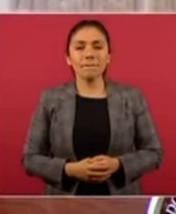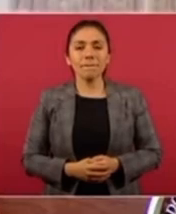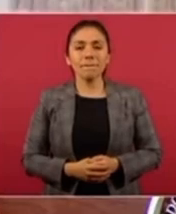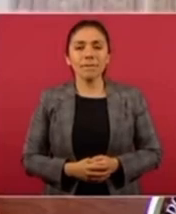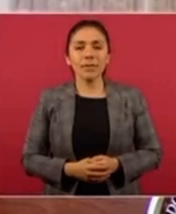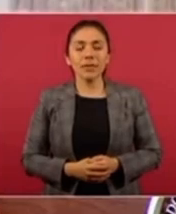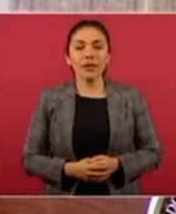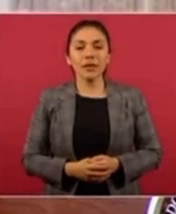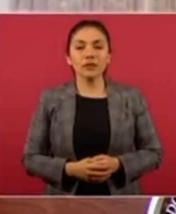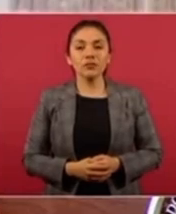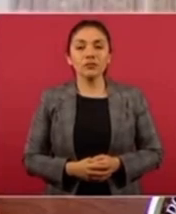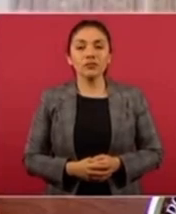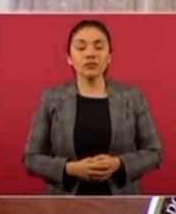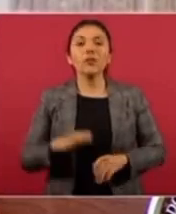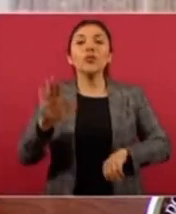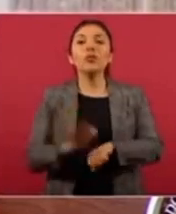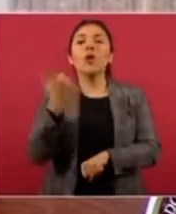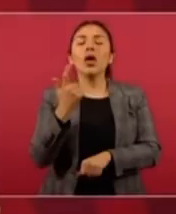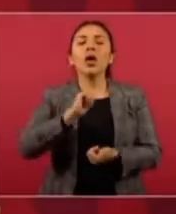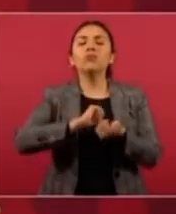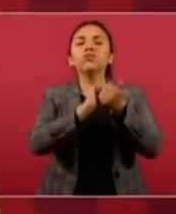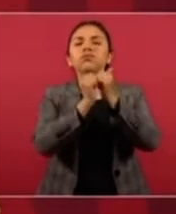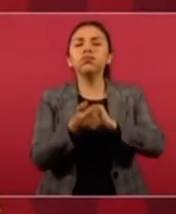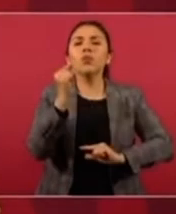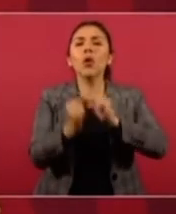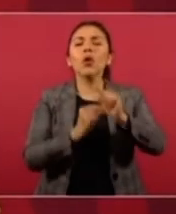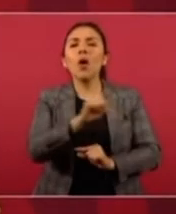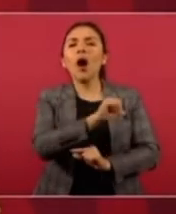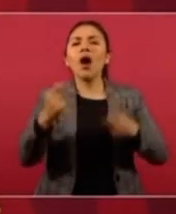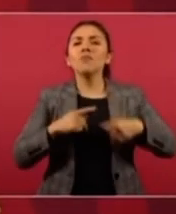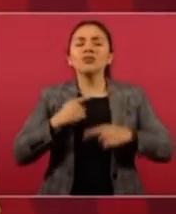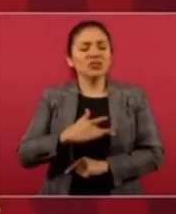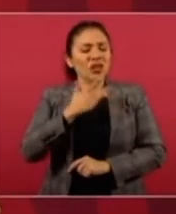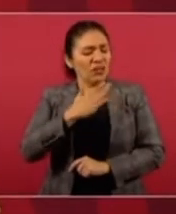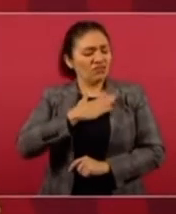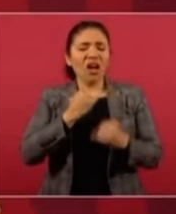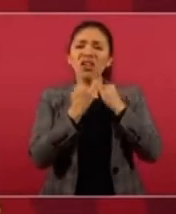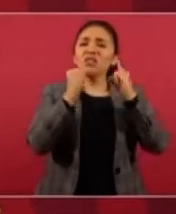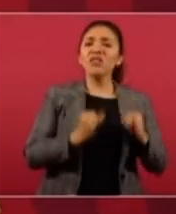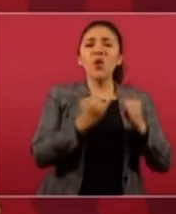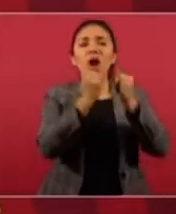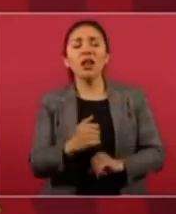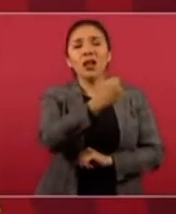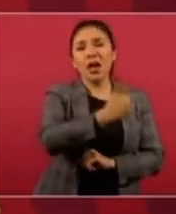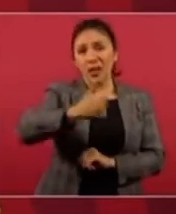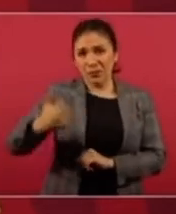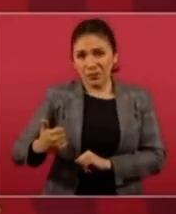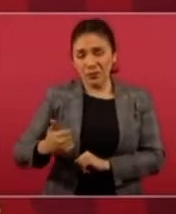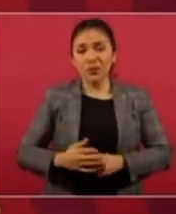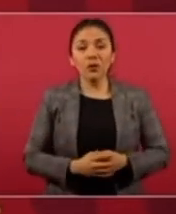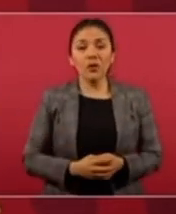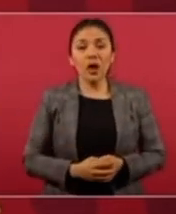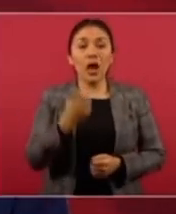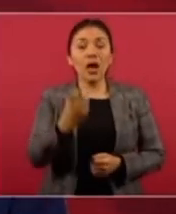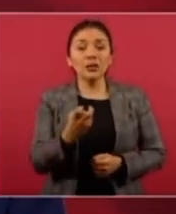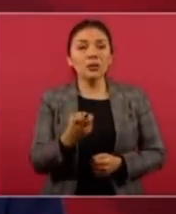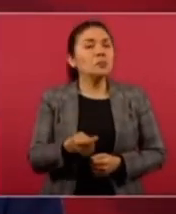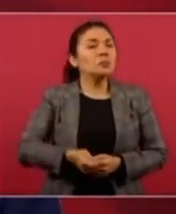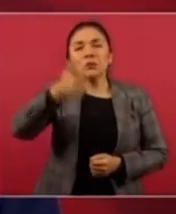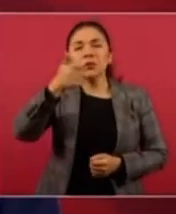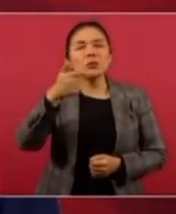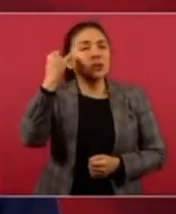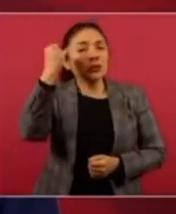individualización que se impulsó